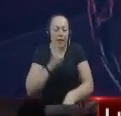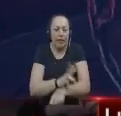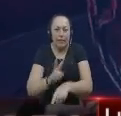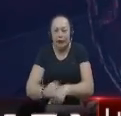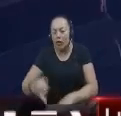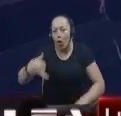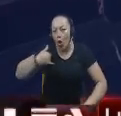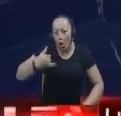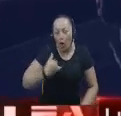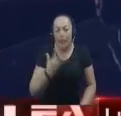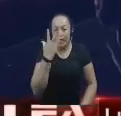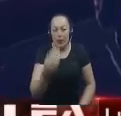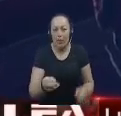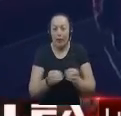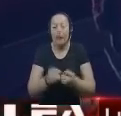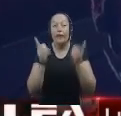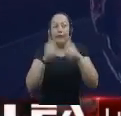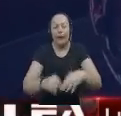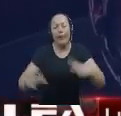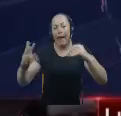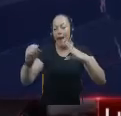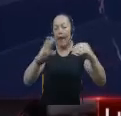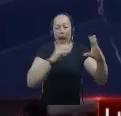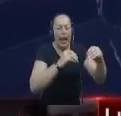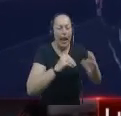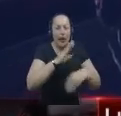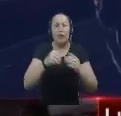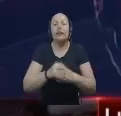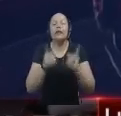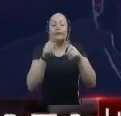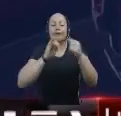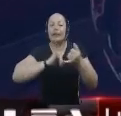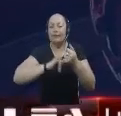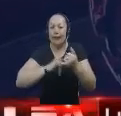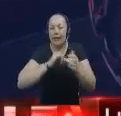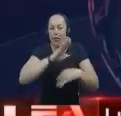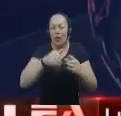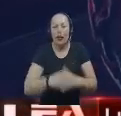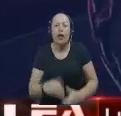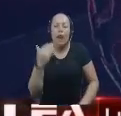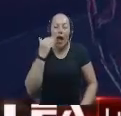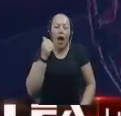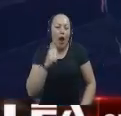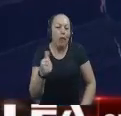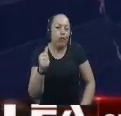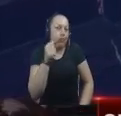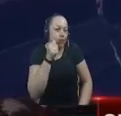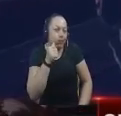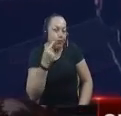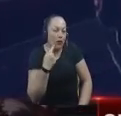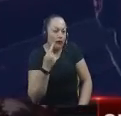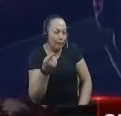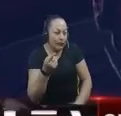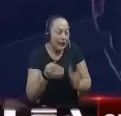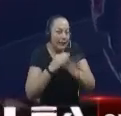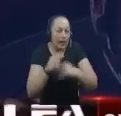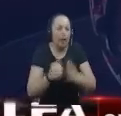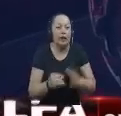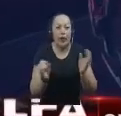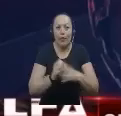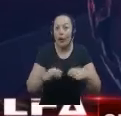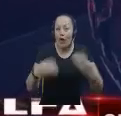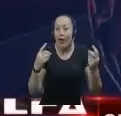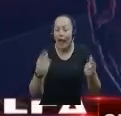juveniles Se va a hablar sobre VIH en la gestante Y sobre la estrategia plus